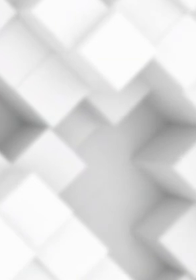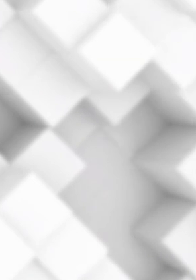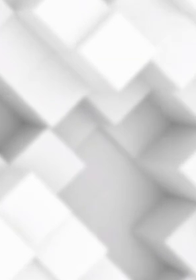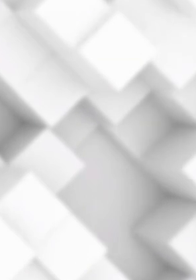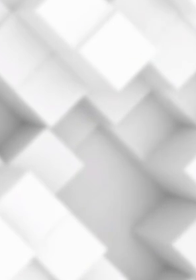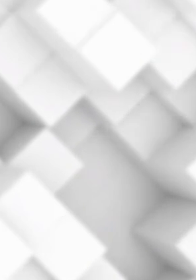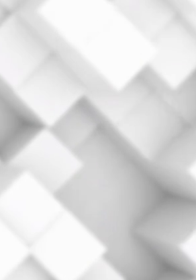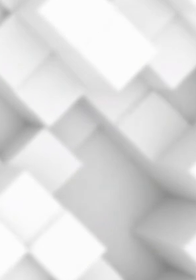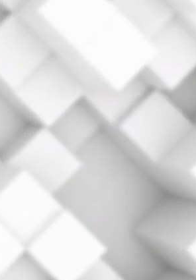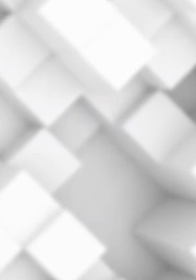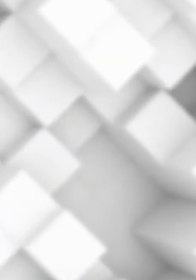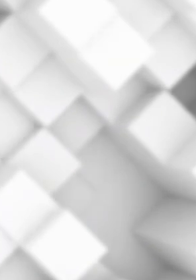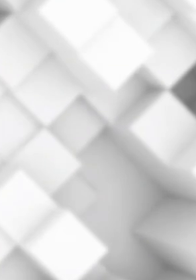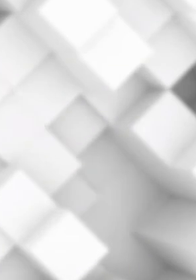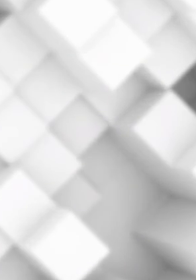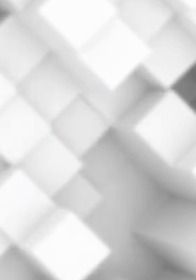Gracias por